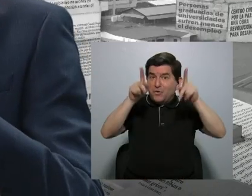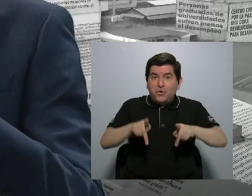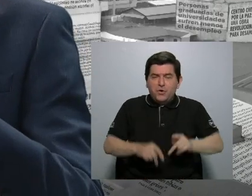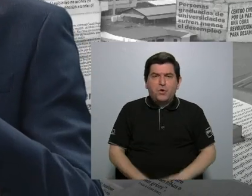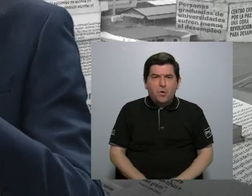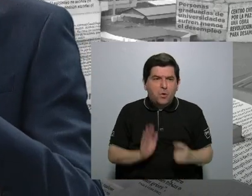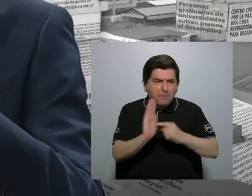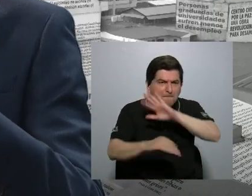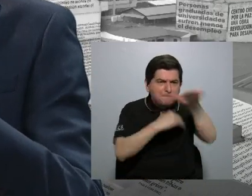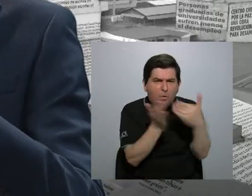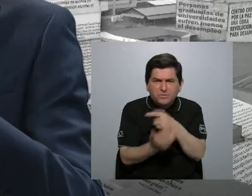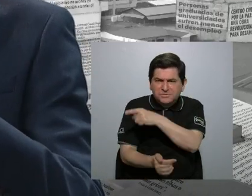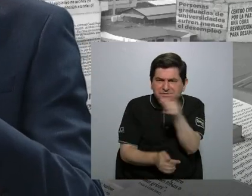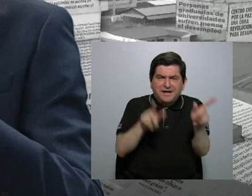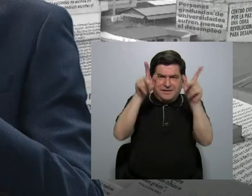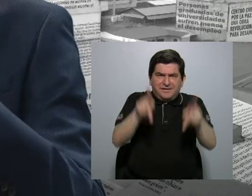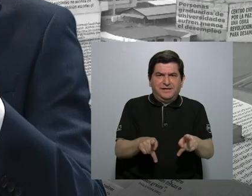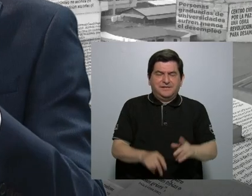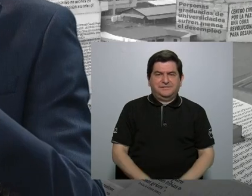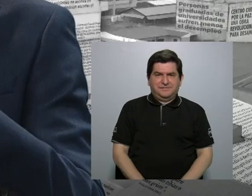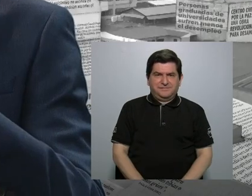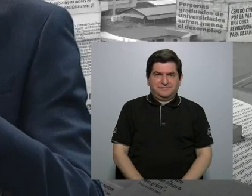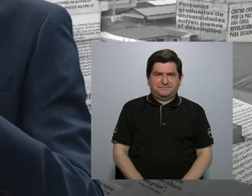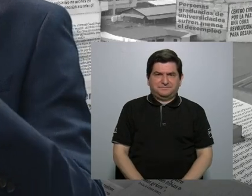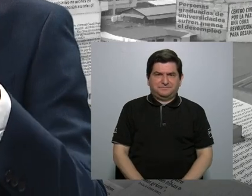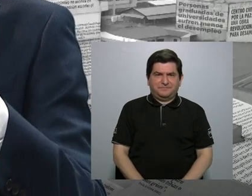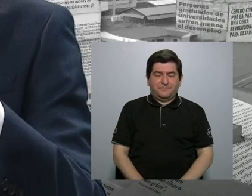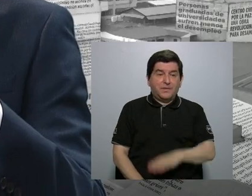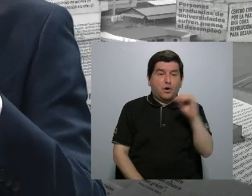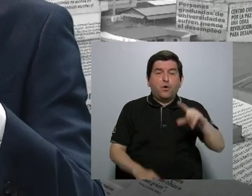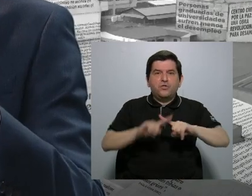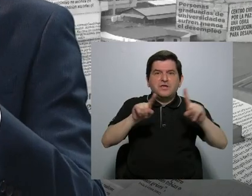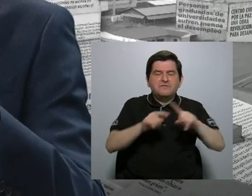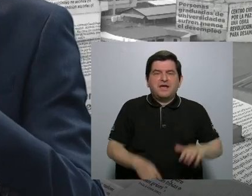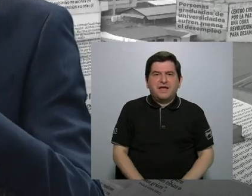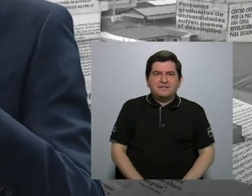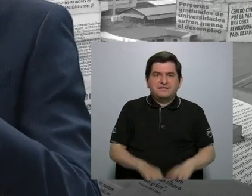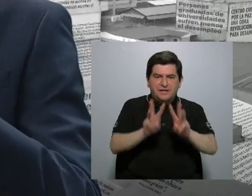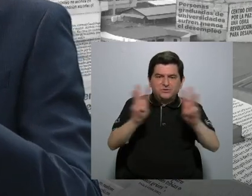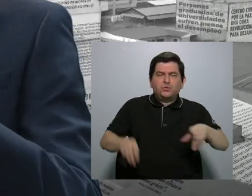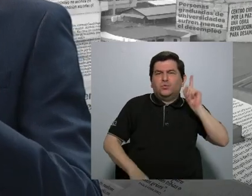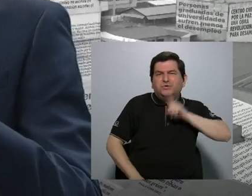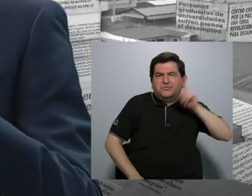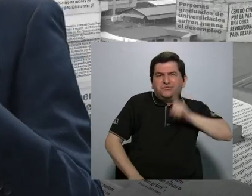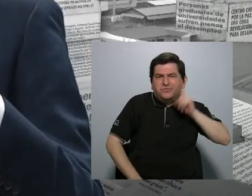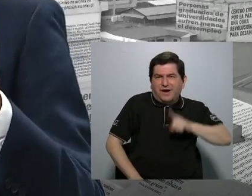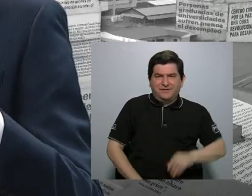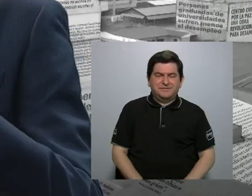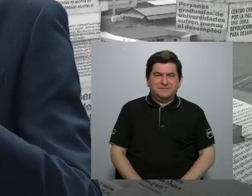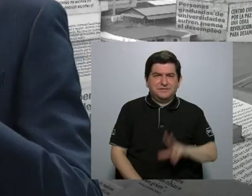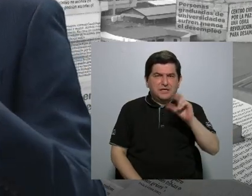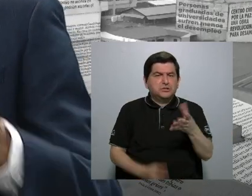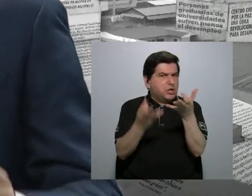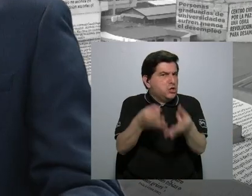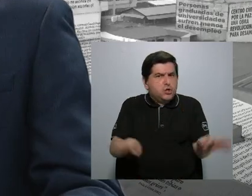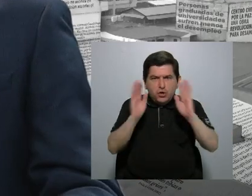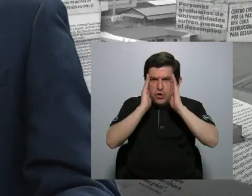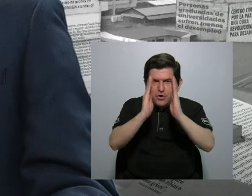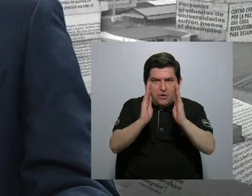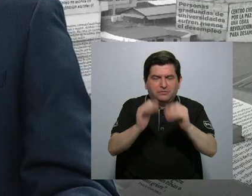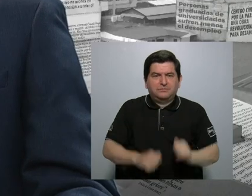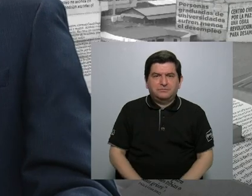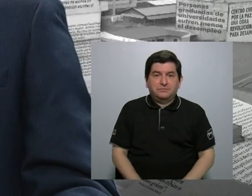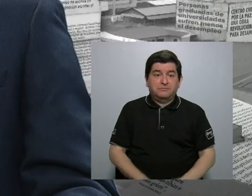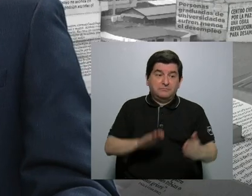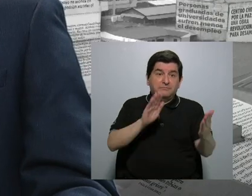Desenmascarar a todos esos personajes o personalidades o páginas falsas y no darle la importancia que le damos